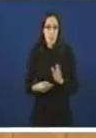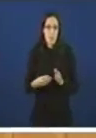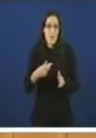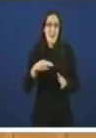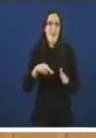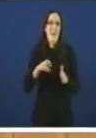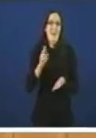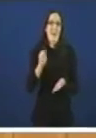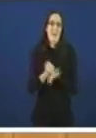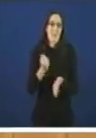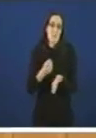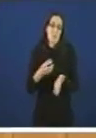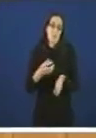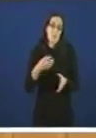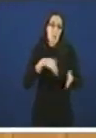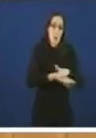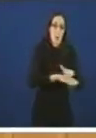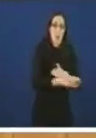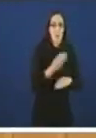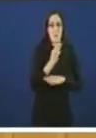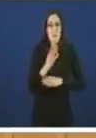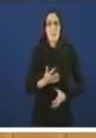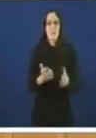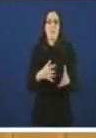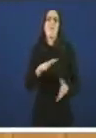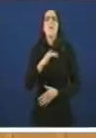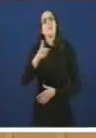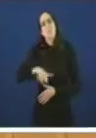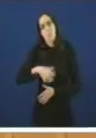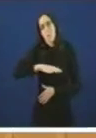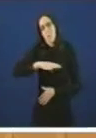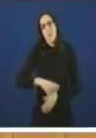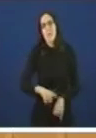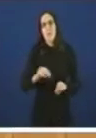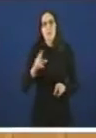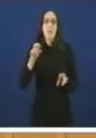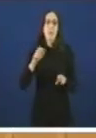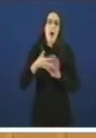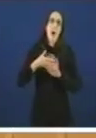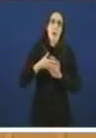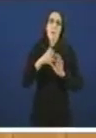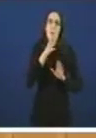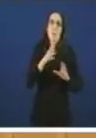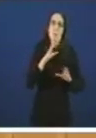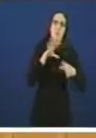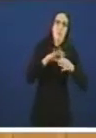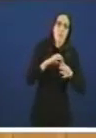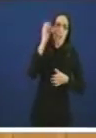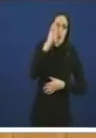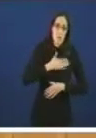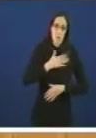E por suposto Nada de partidismo Non fagamos partidismo Porque aquí Claro A unión é importante A unión para que